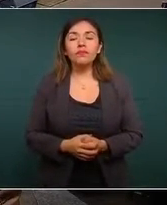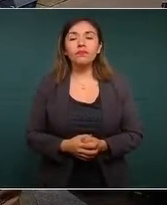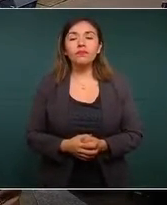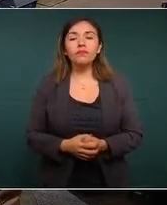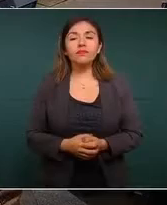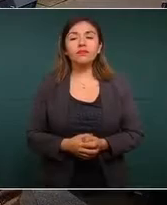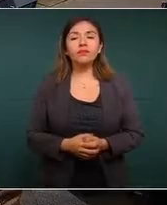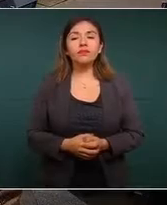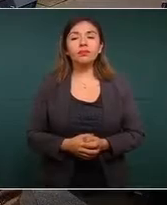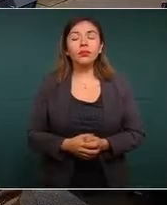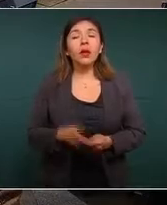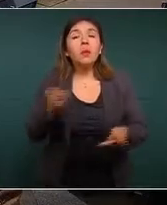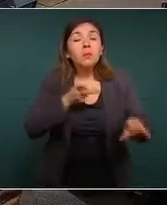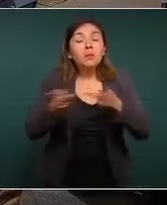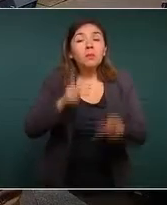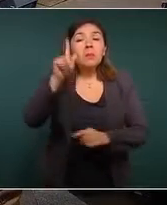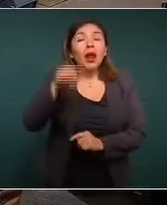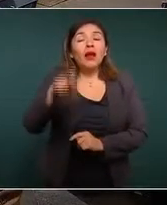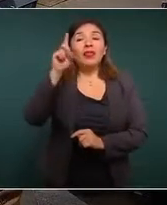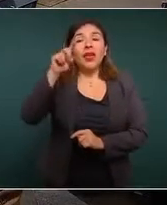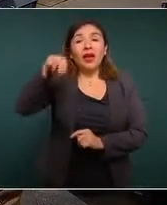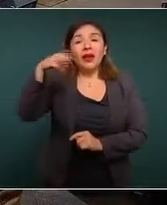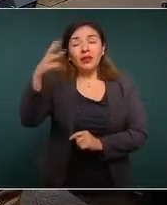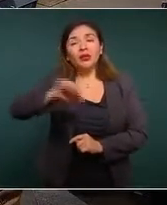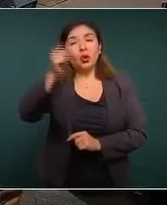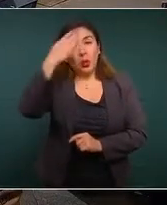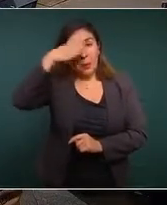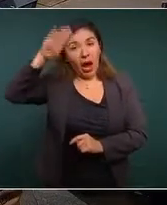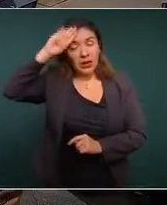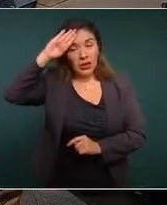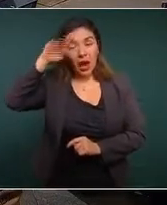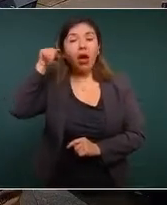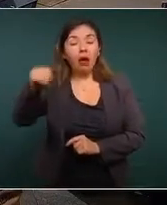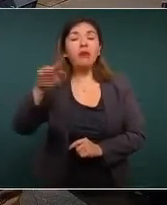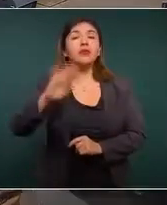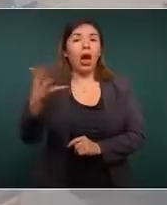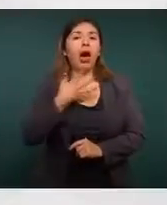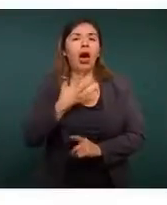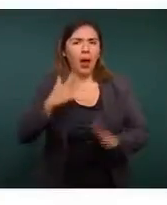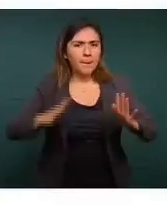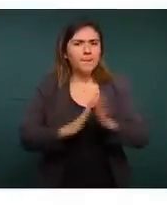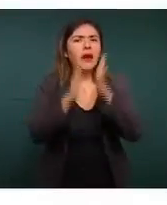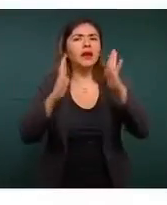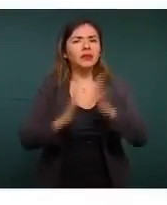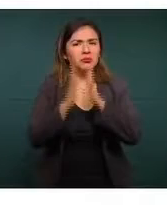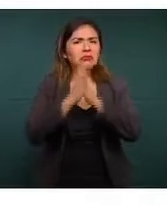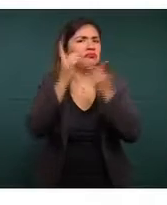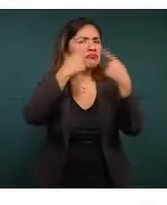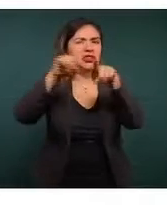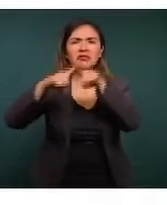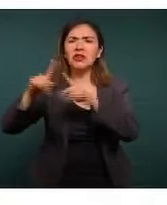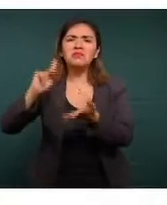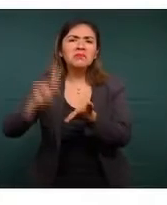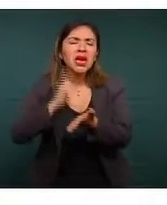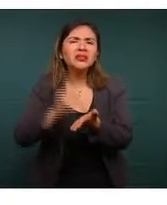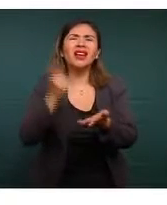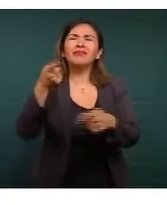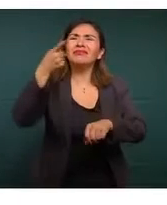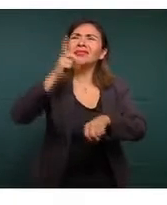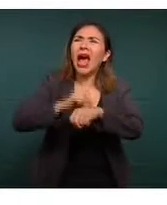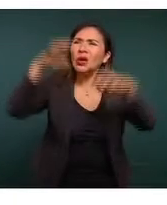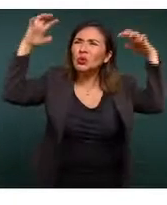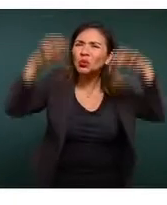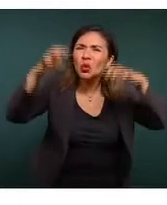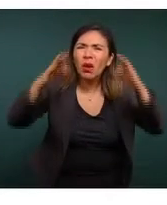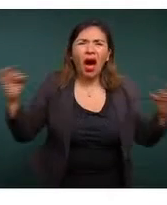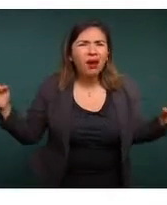En lo que corresponde a Plan DN-III y Plan Marina, se han tenido la participación en diferentes eventos, en lluvias, en